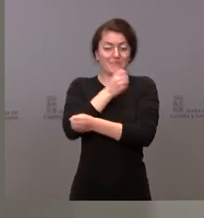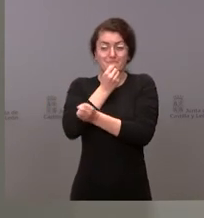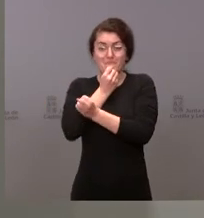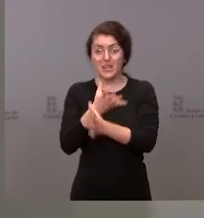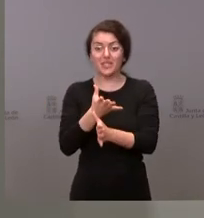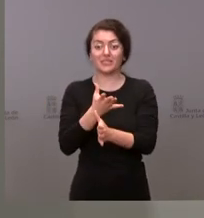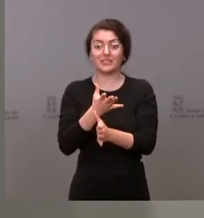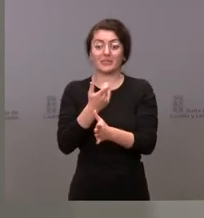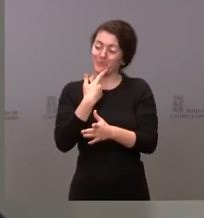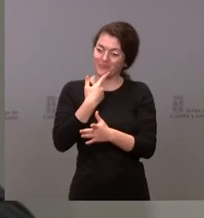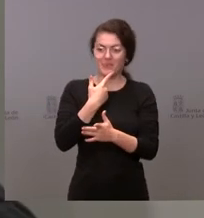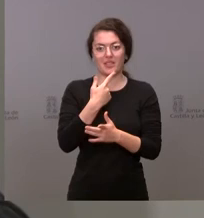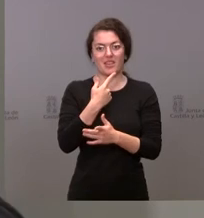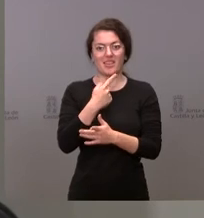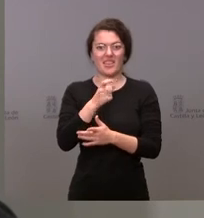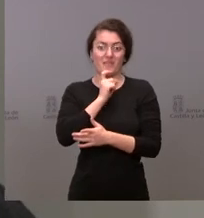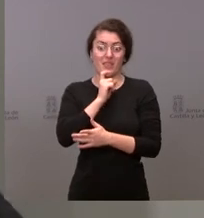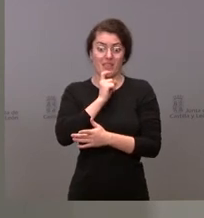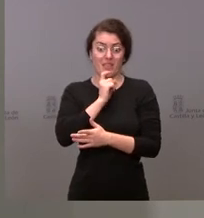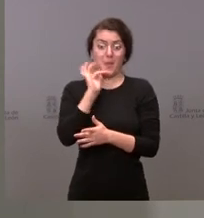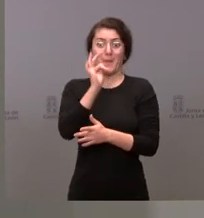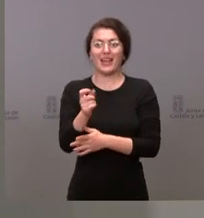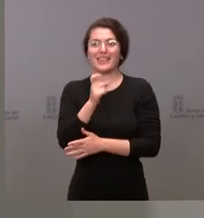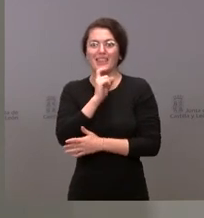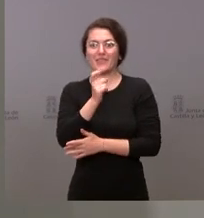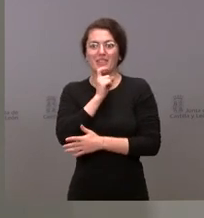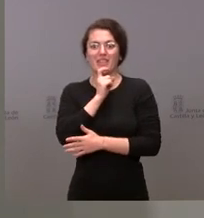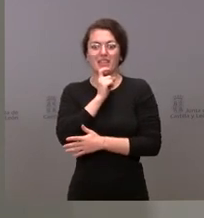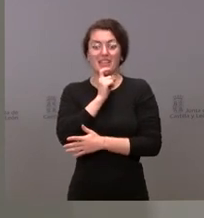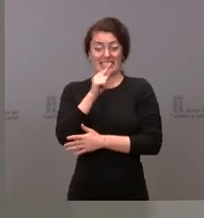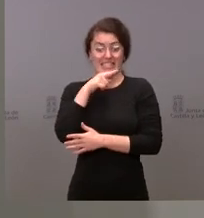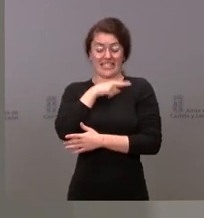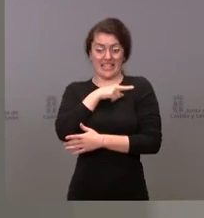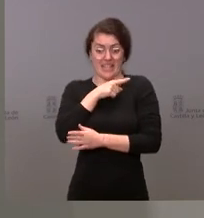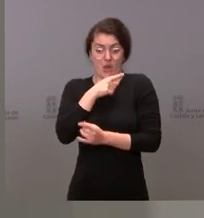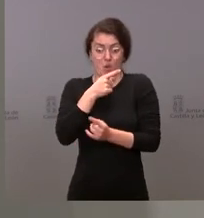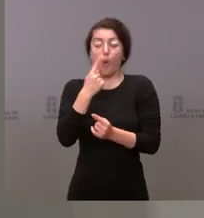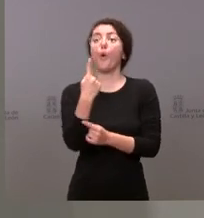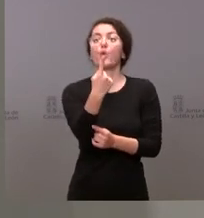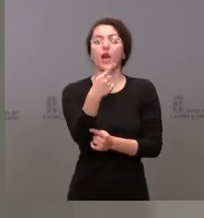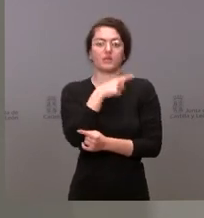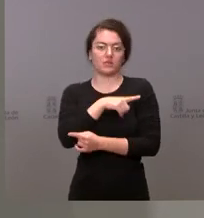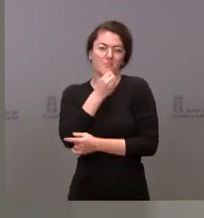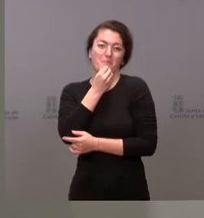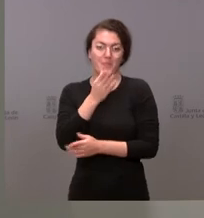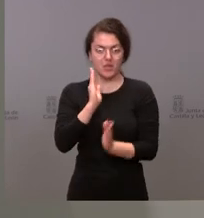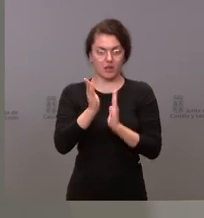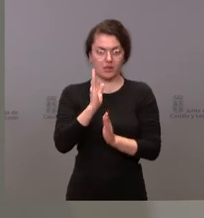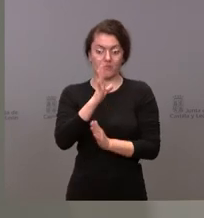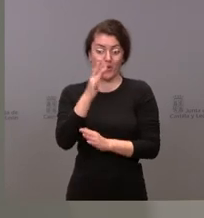conseguir que alguna a veces se sienta bien tratada cuando llegan los presupuestos siempre